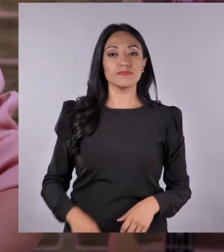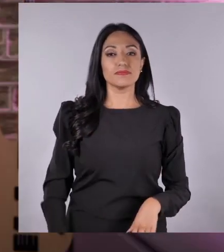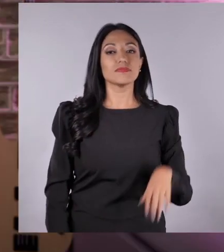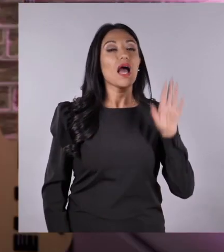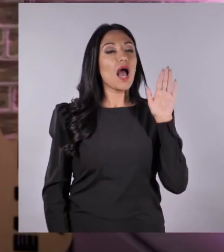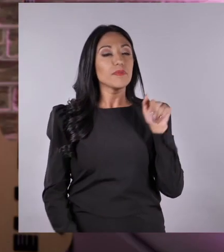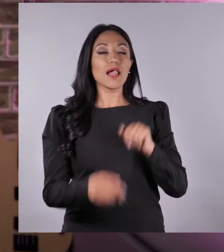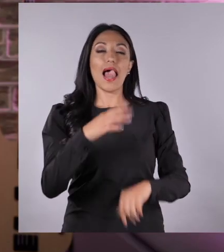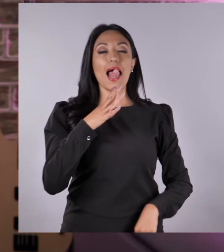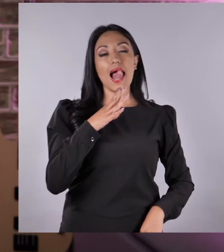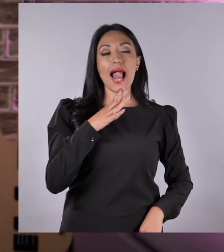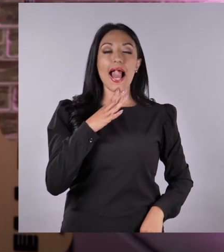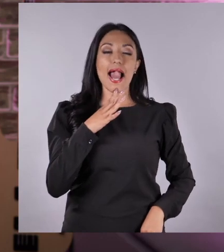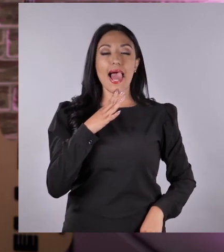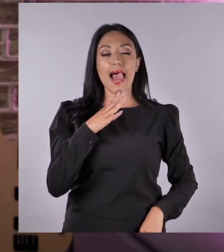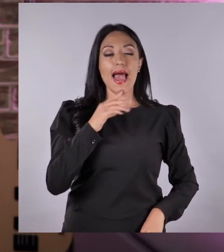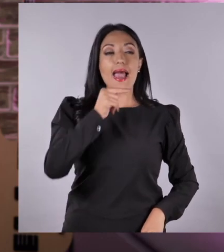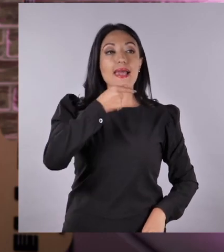Allí punya,